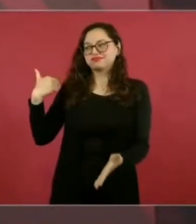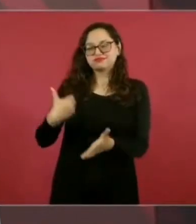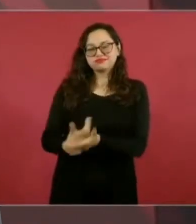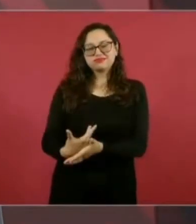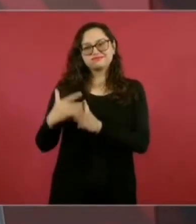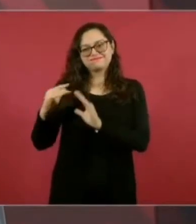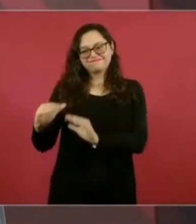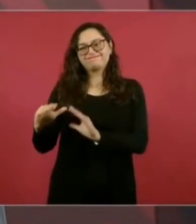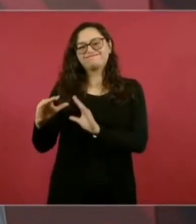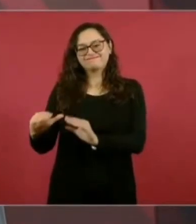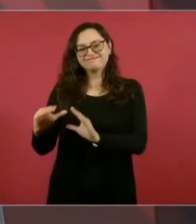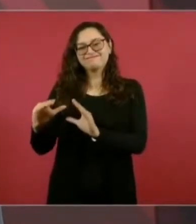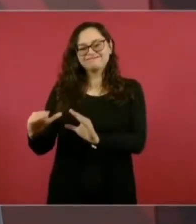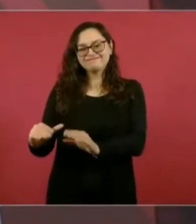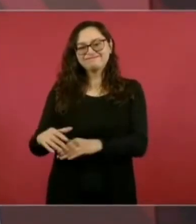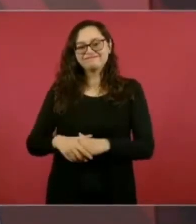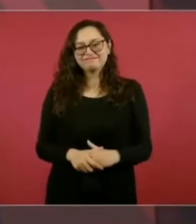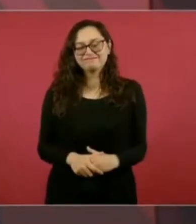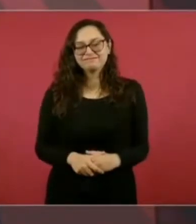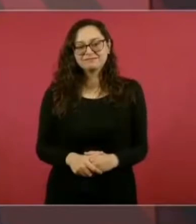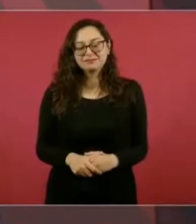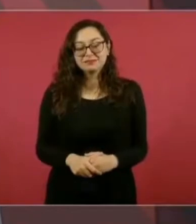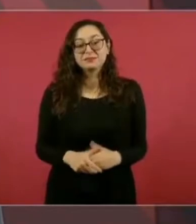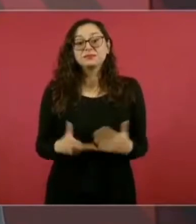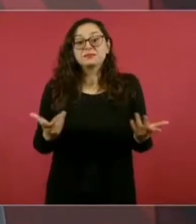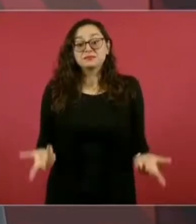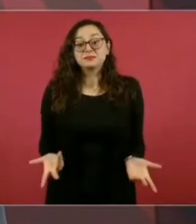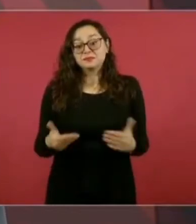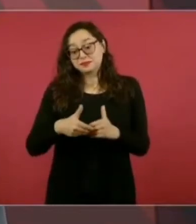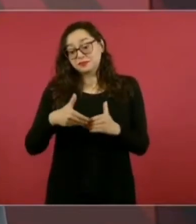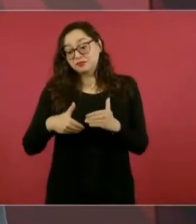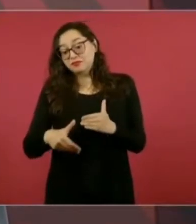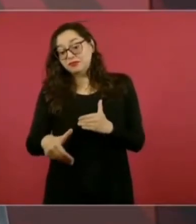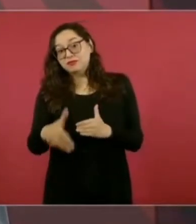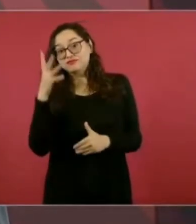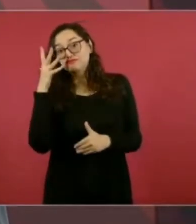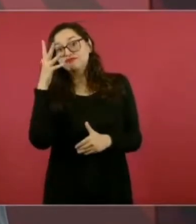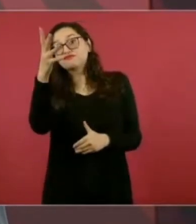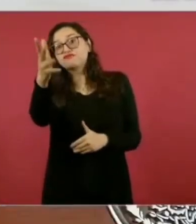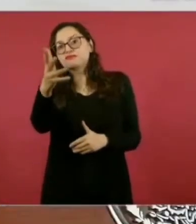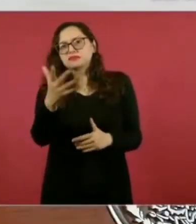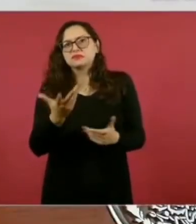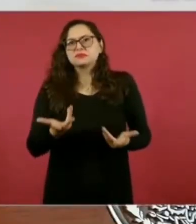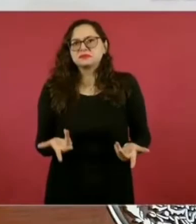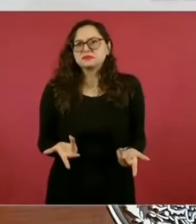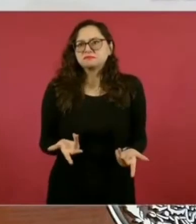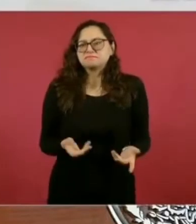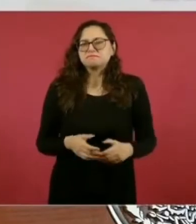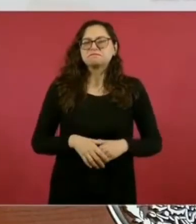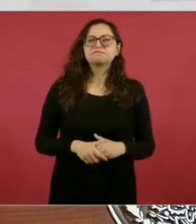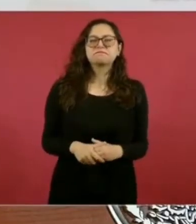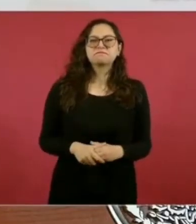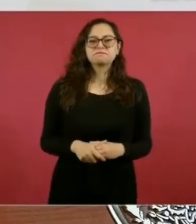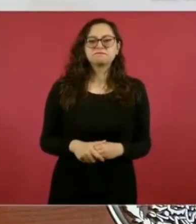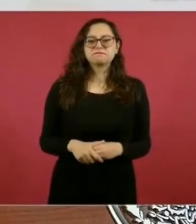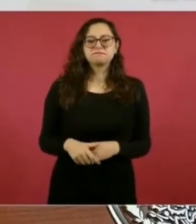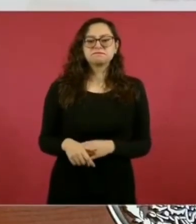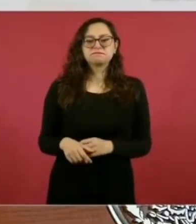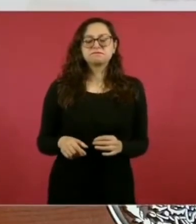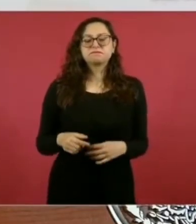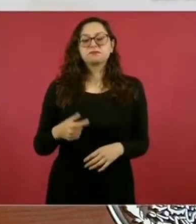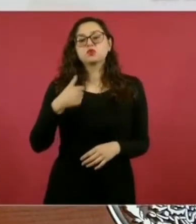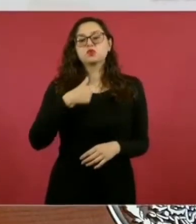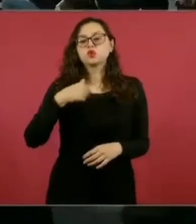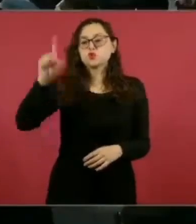Acerca de lo que viene, yo recomiendo